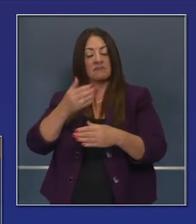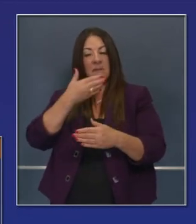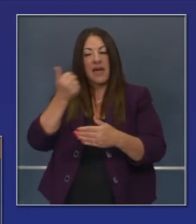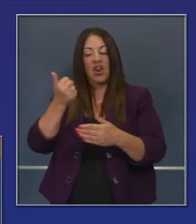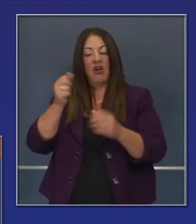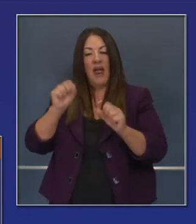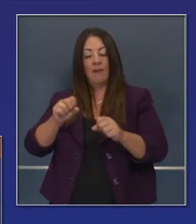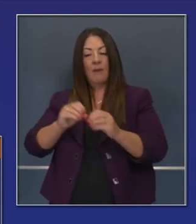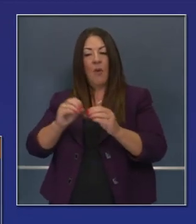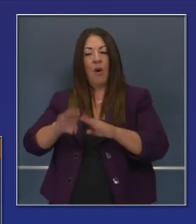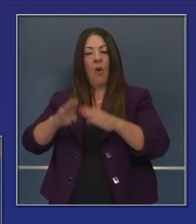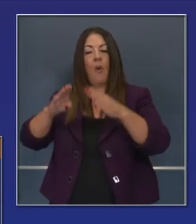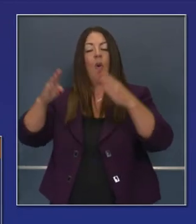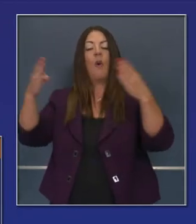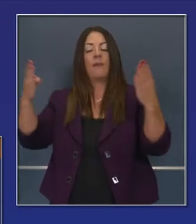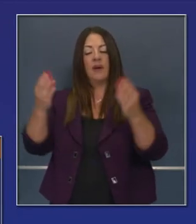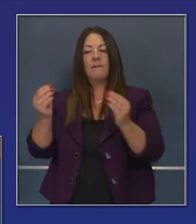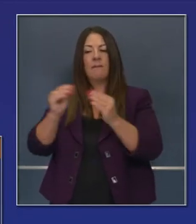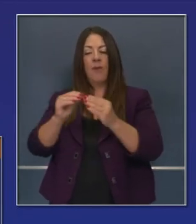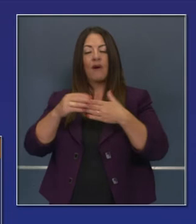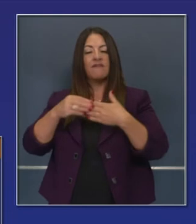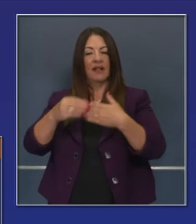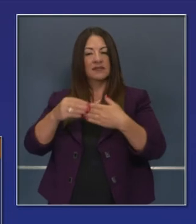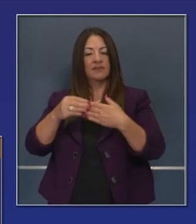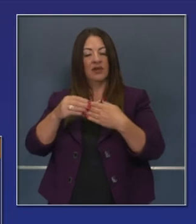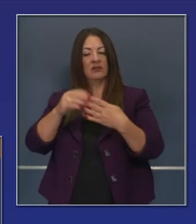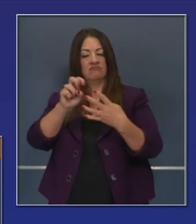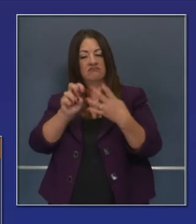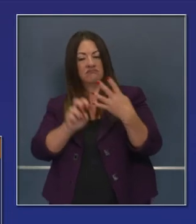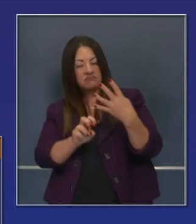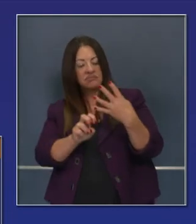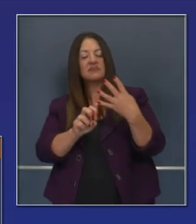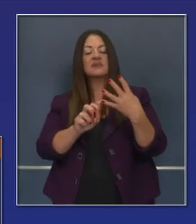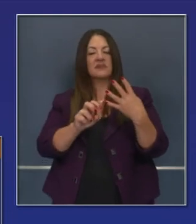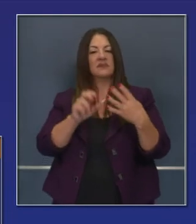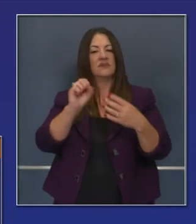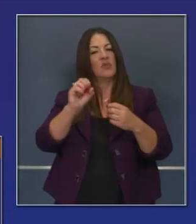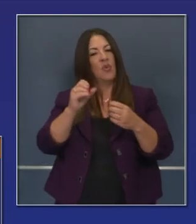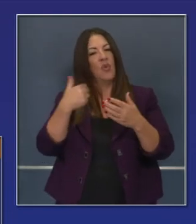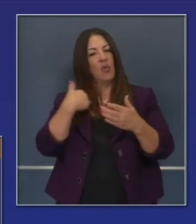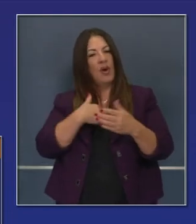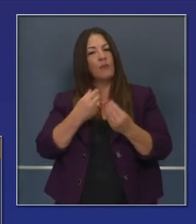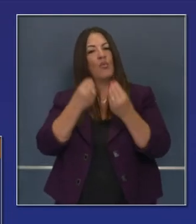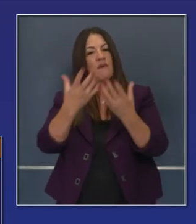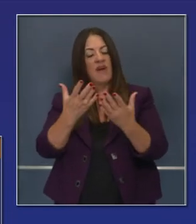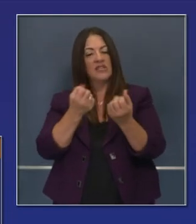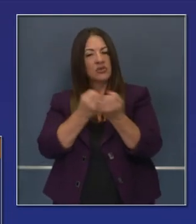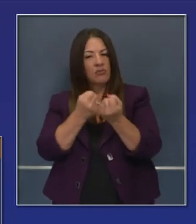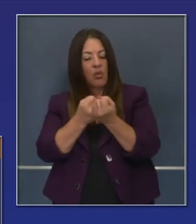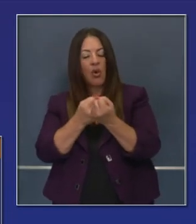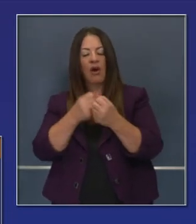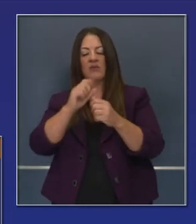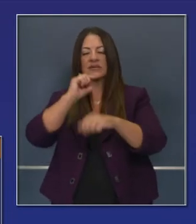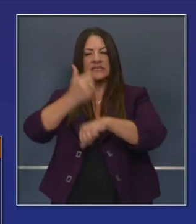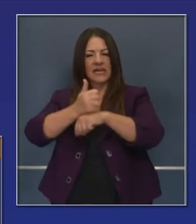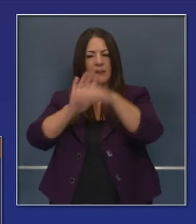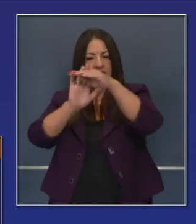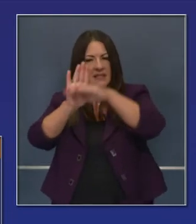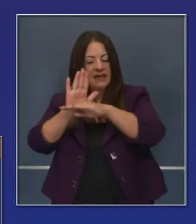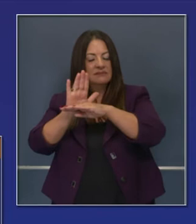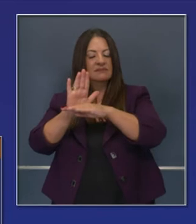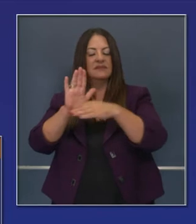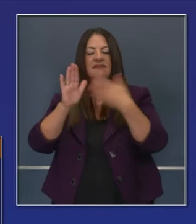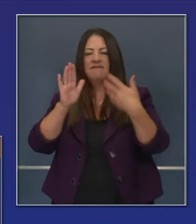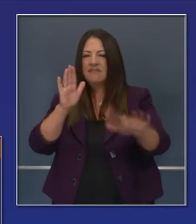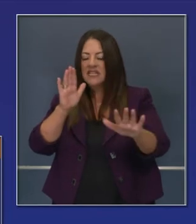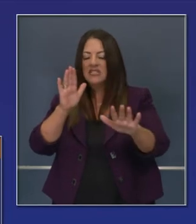permiten más capacidad, más soltura, para que la gente se pueda desplazar entre estos niveles. Nosotros proporcionamos